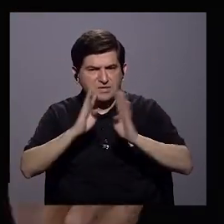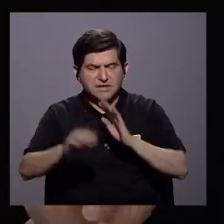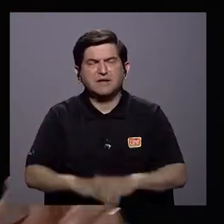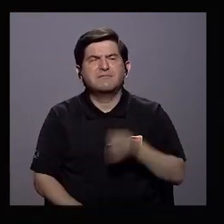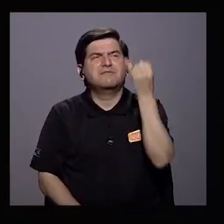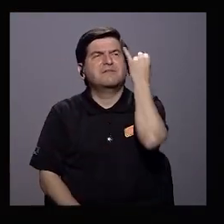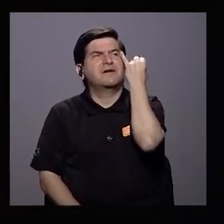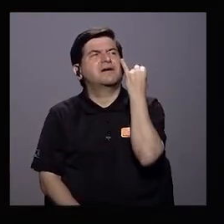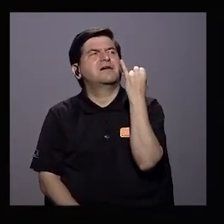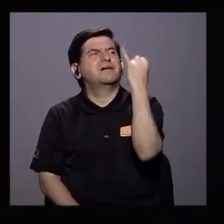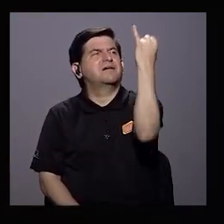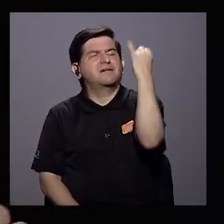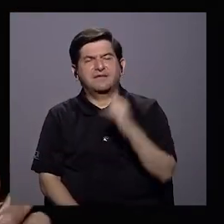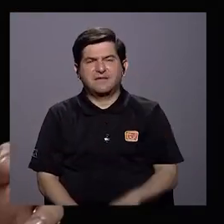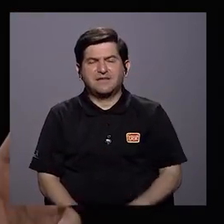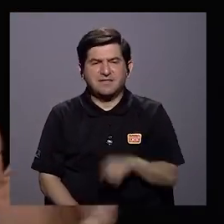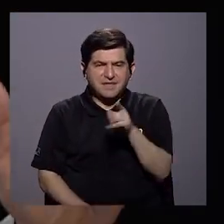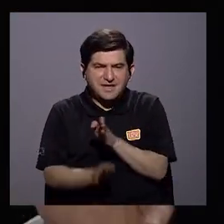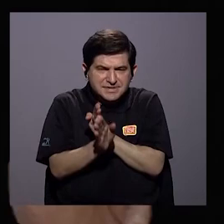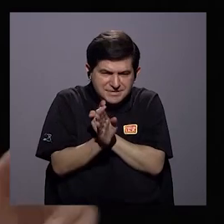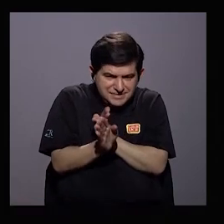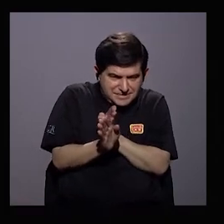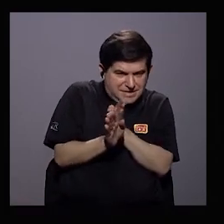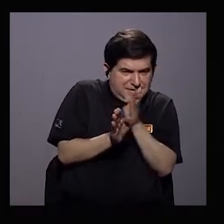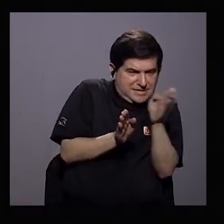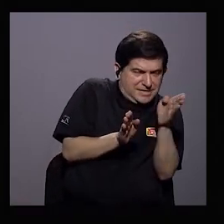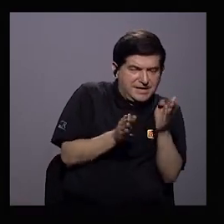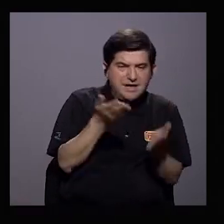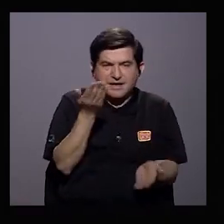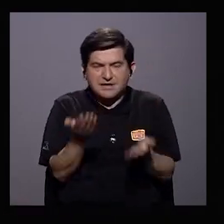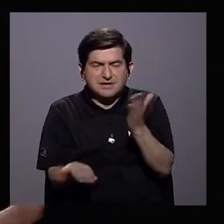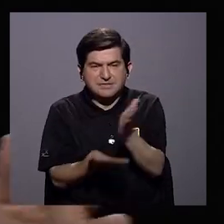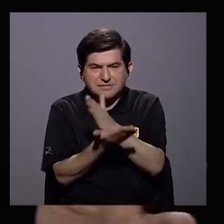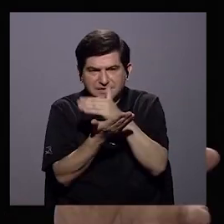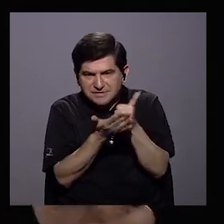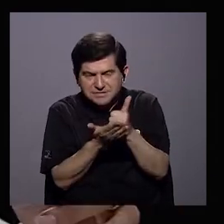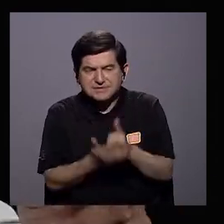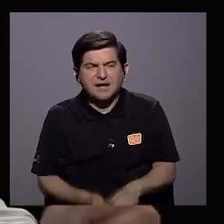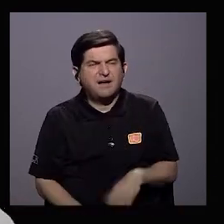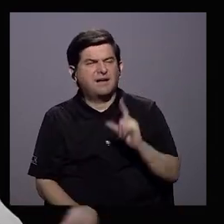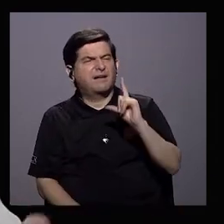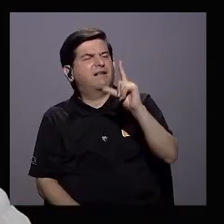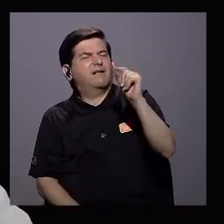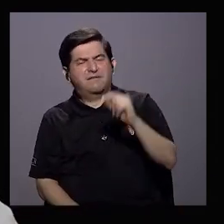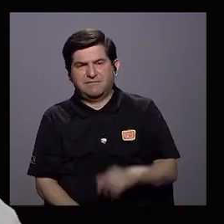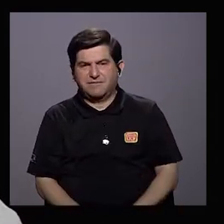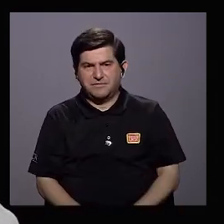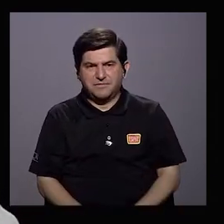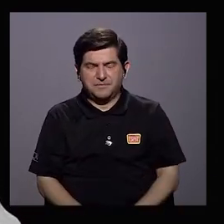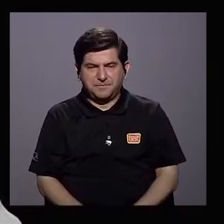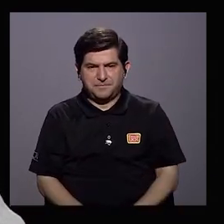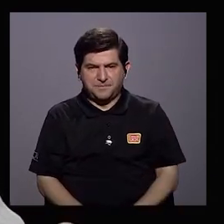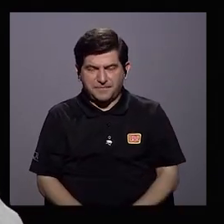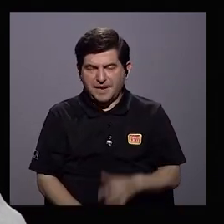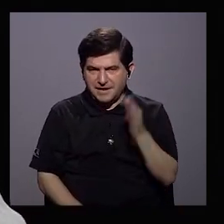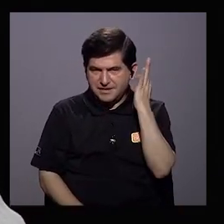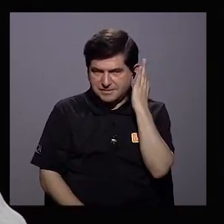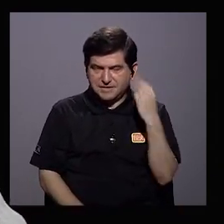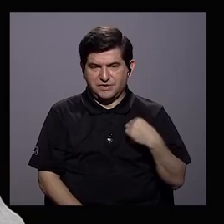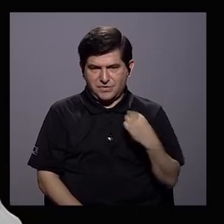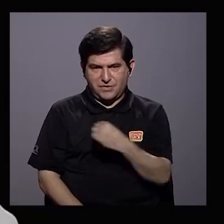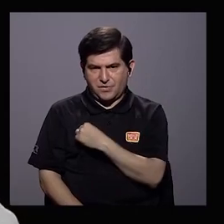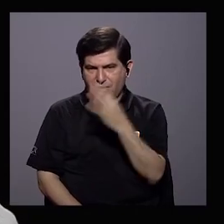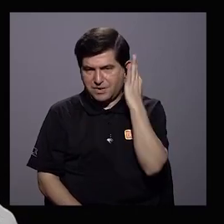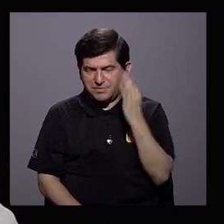de ese concepto del desalineamiento como algo que es muy lejano. Vea, ministra, sucede